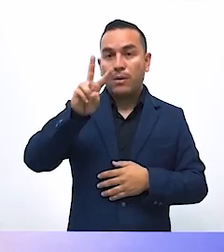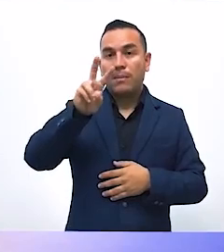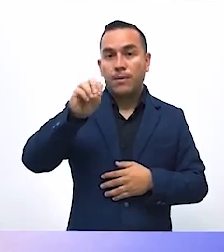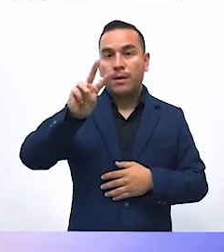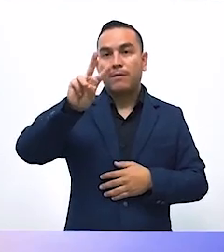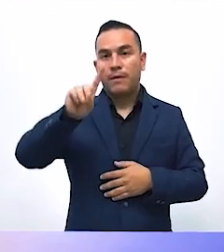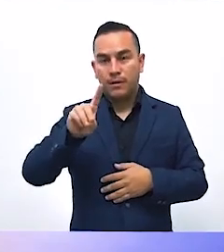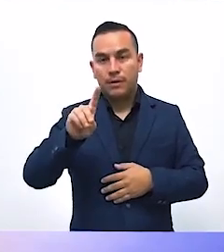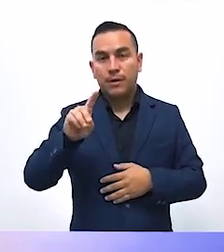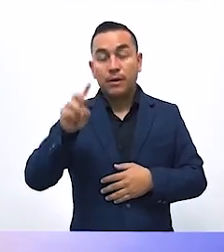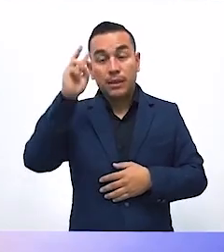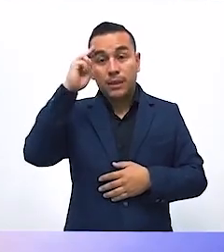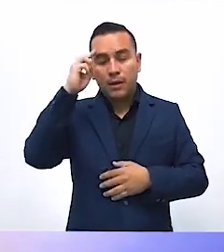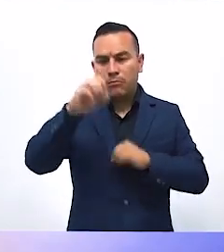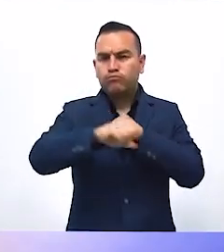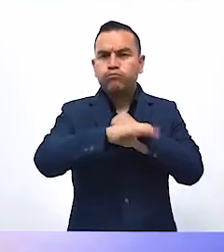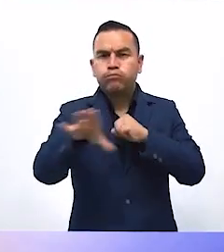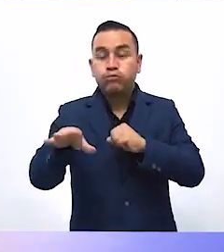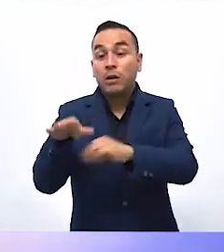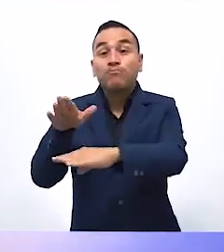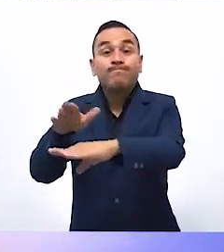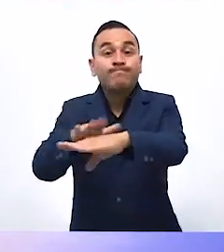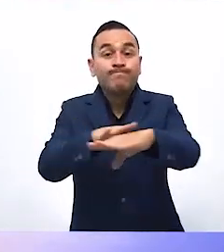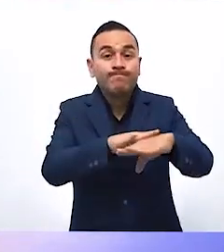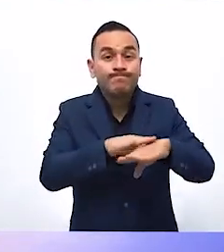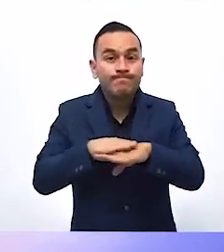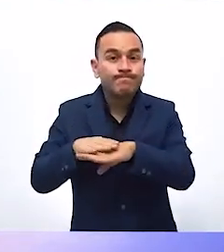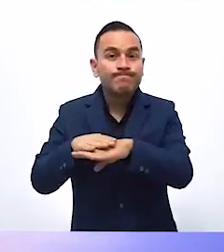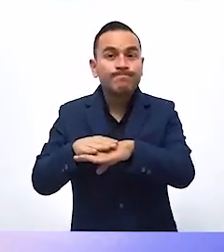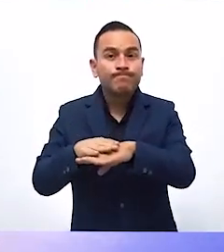lanzamos en nombre de las nuevas generaciones el llamado.